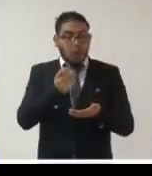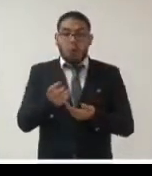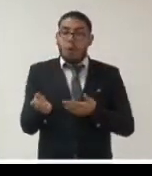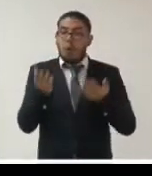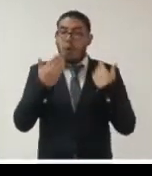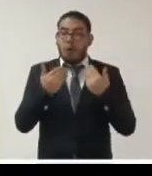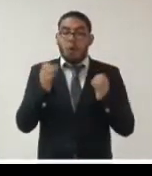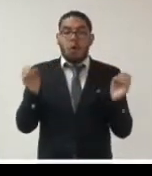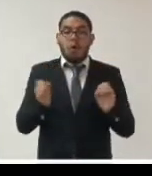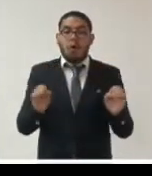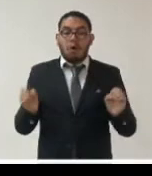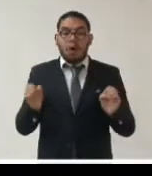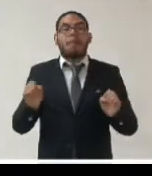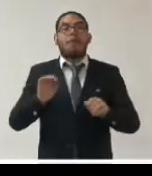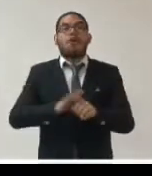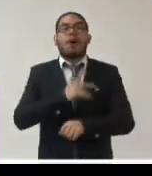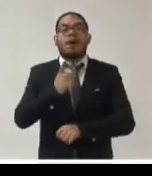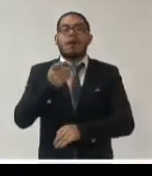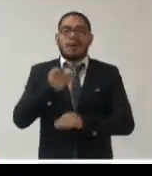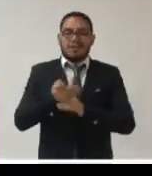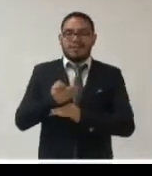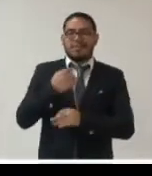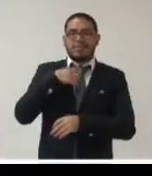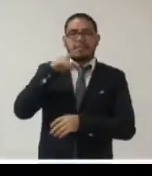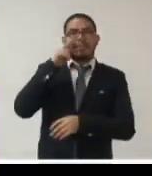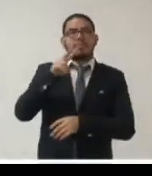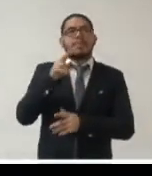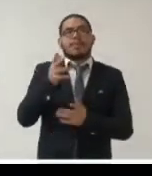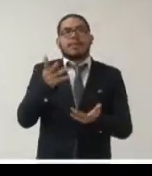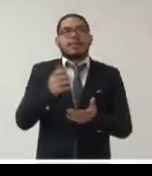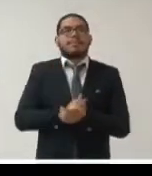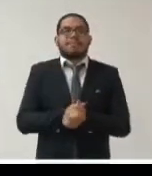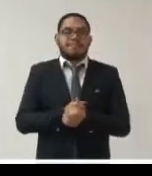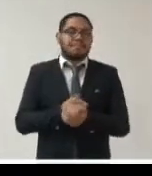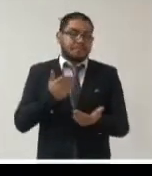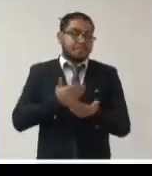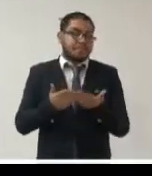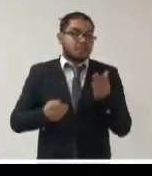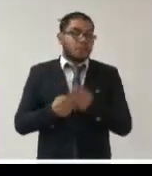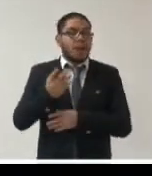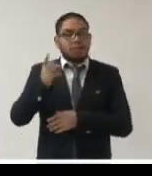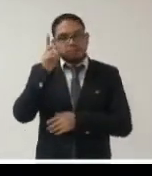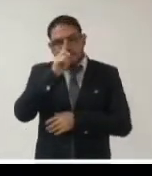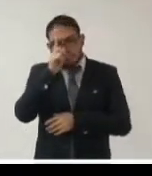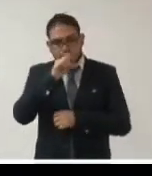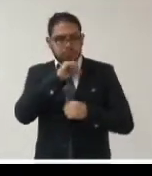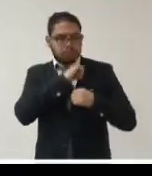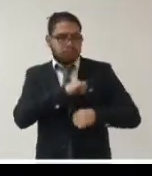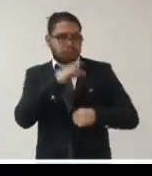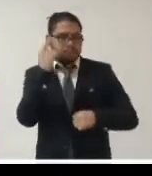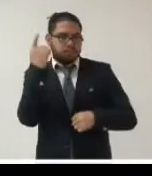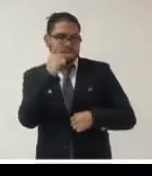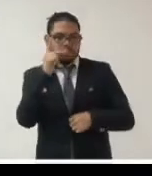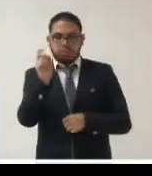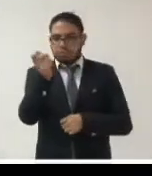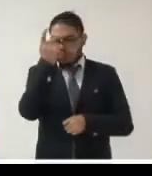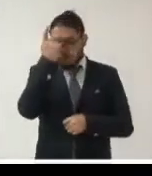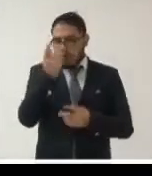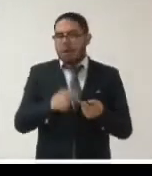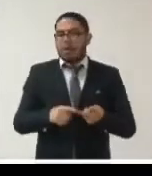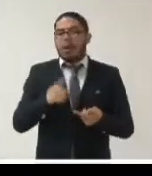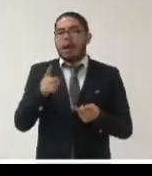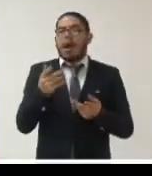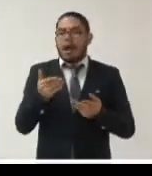apreciar con satisfacción a propósito además de las recomendaciones de la autoridad peruana que se ha ido